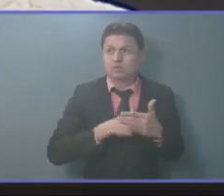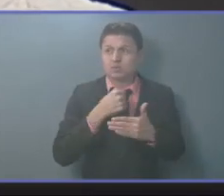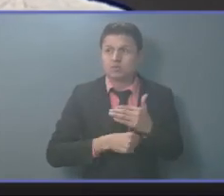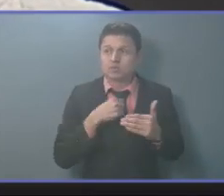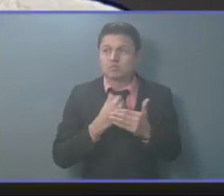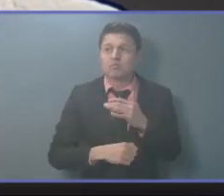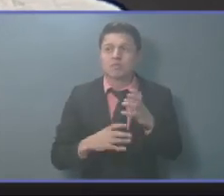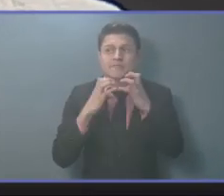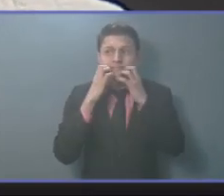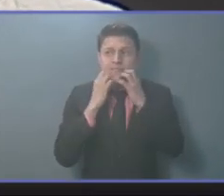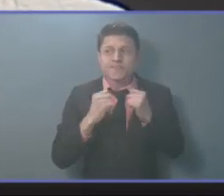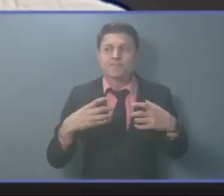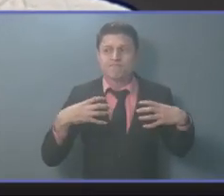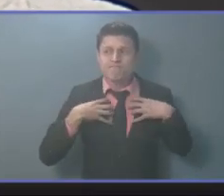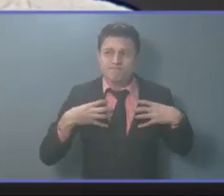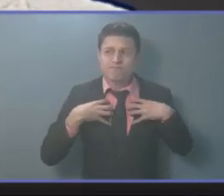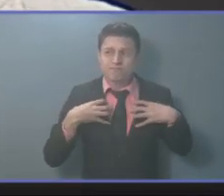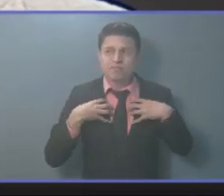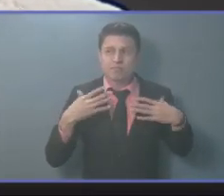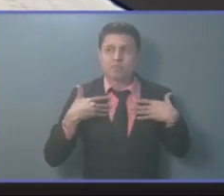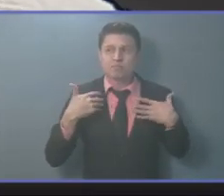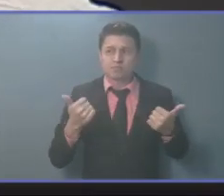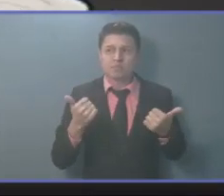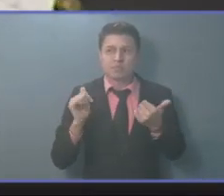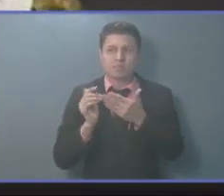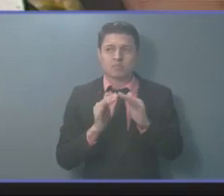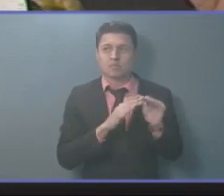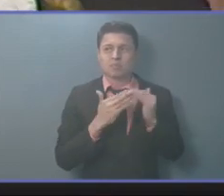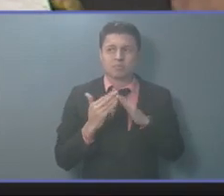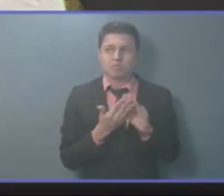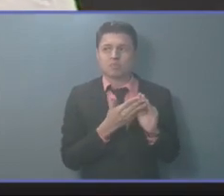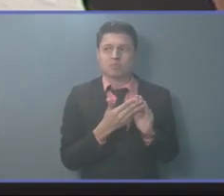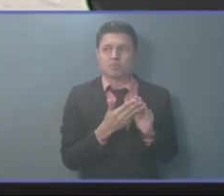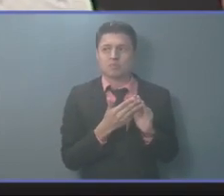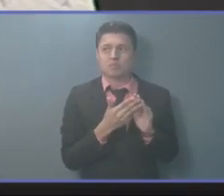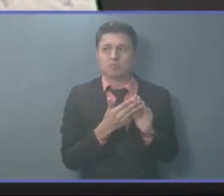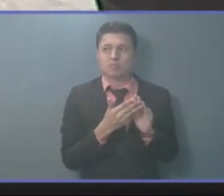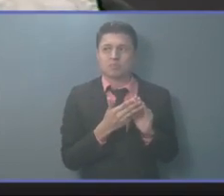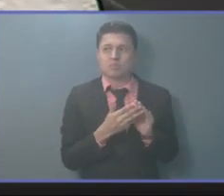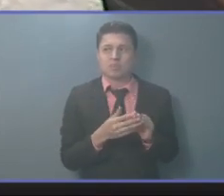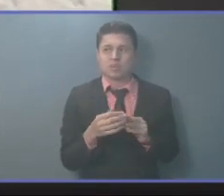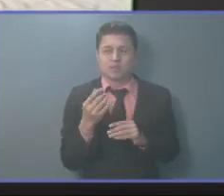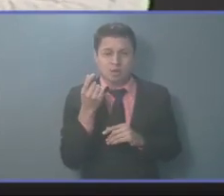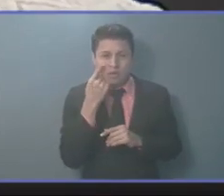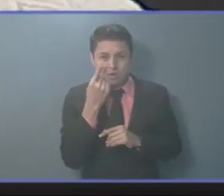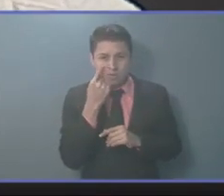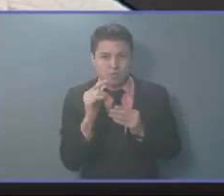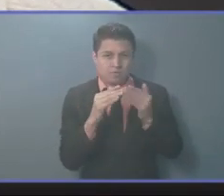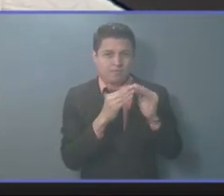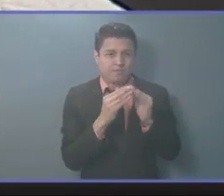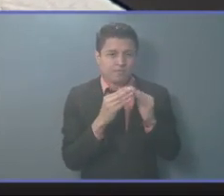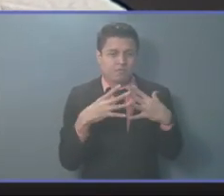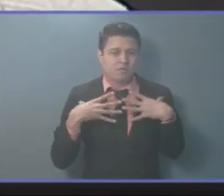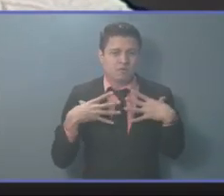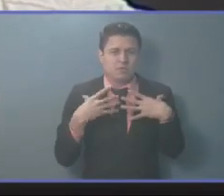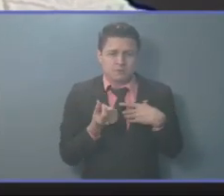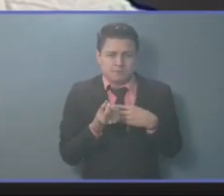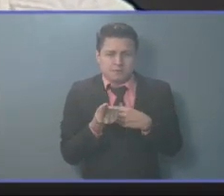salvaguardar la vida y la salud y las casas y los pedacitos de vida que todavía nos quedan.